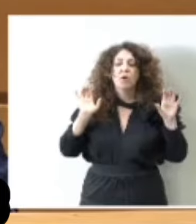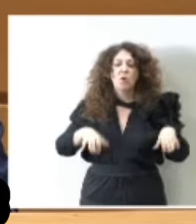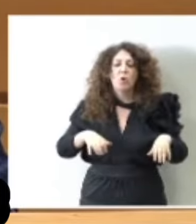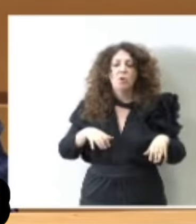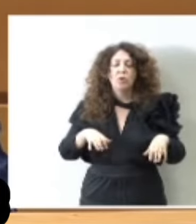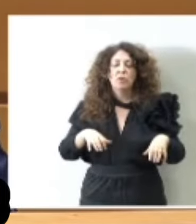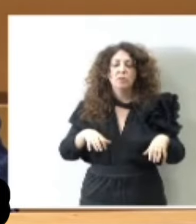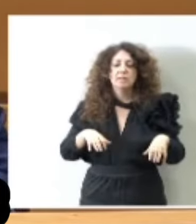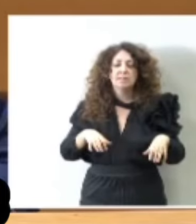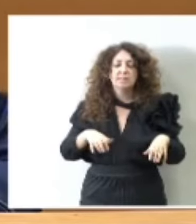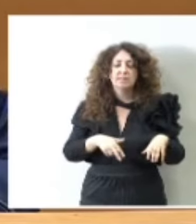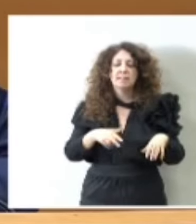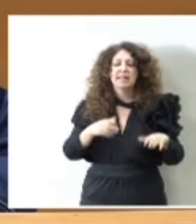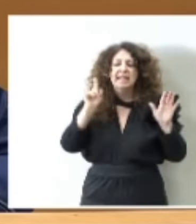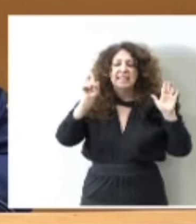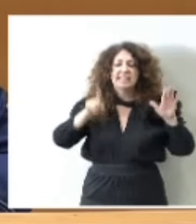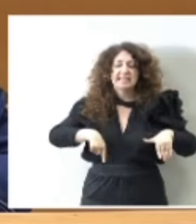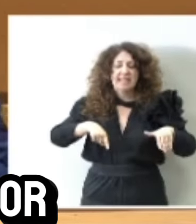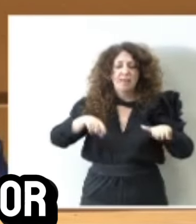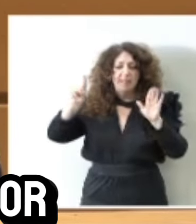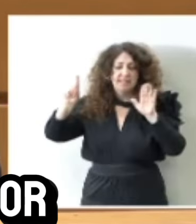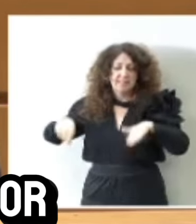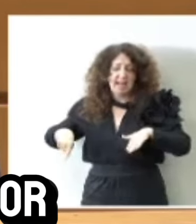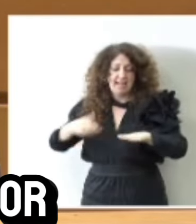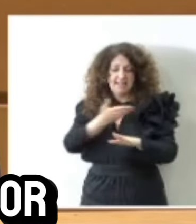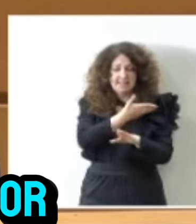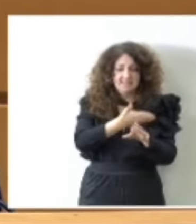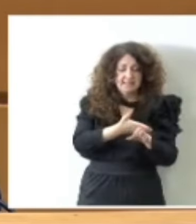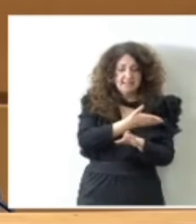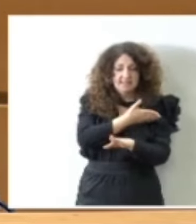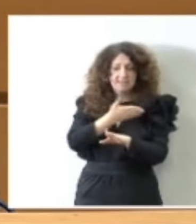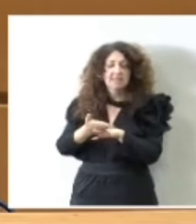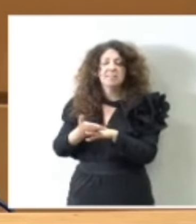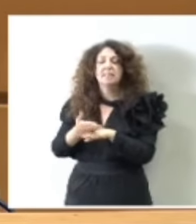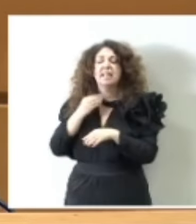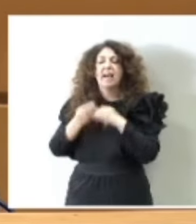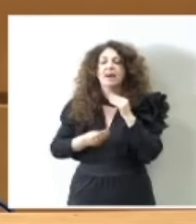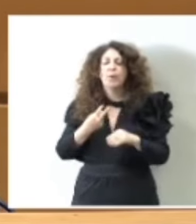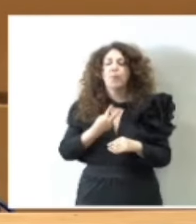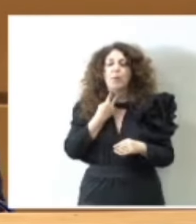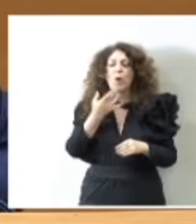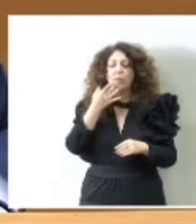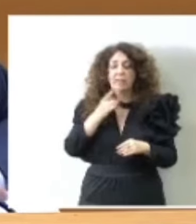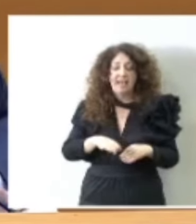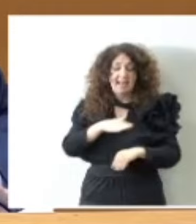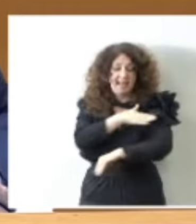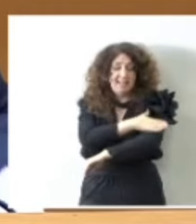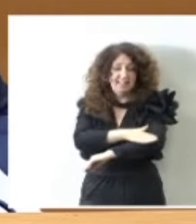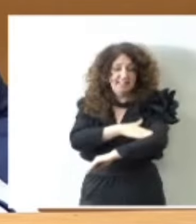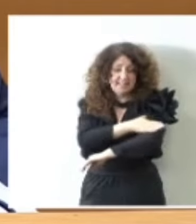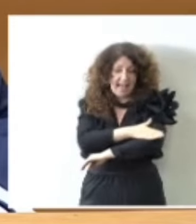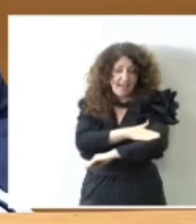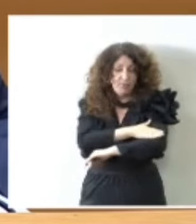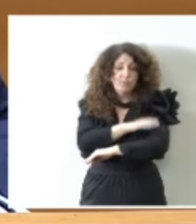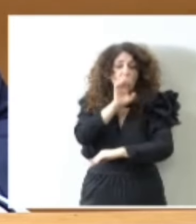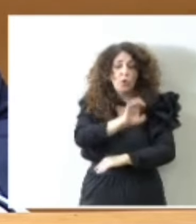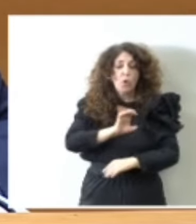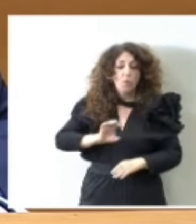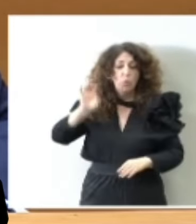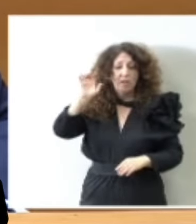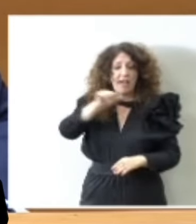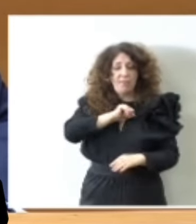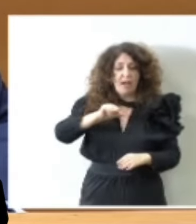últimos informes semestrales obligatorios de las inversiones realizadas por el Estado en cada comunidad autónoma. Para